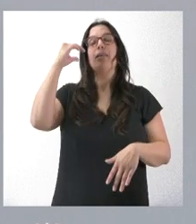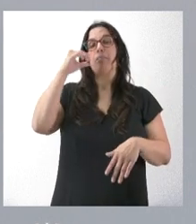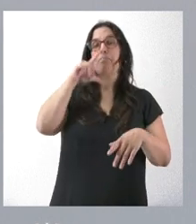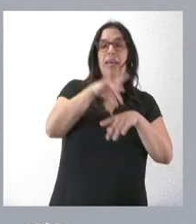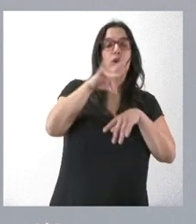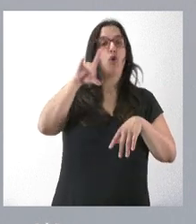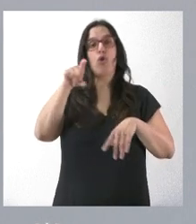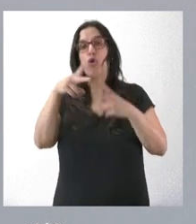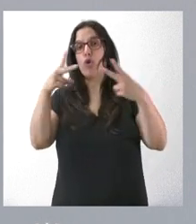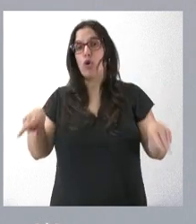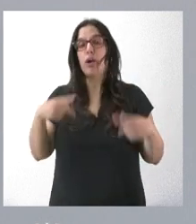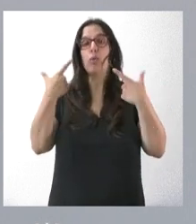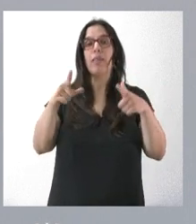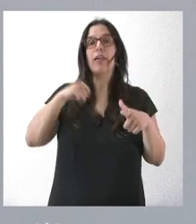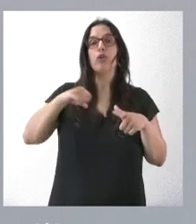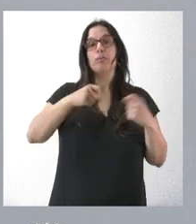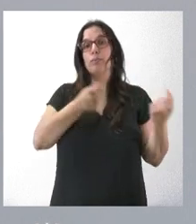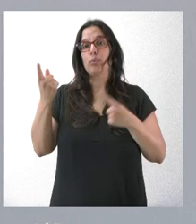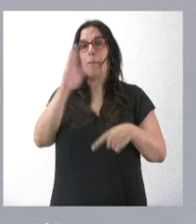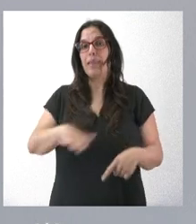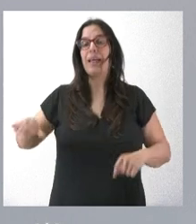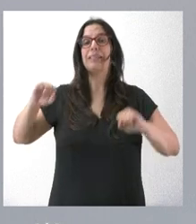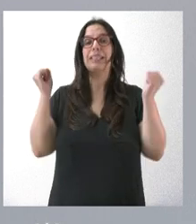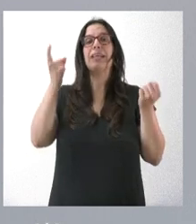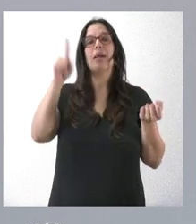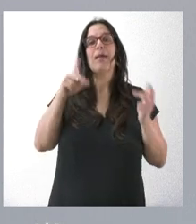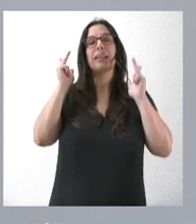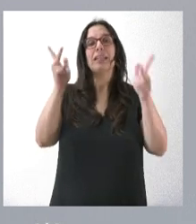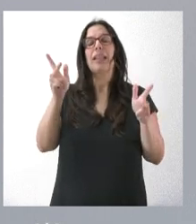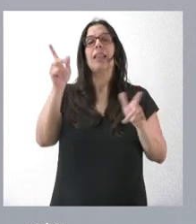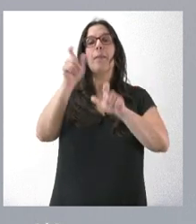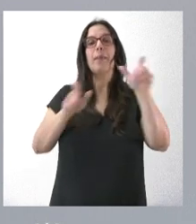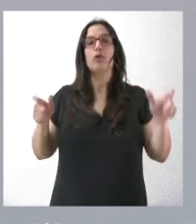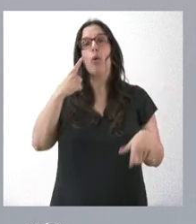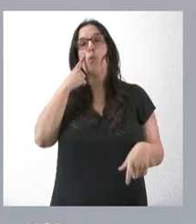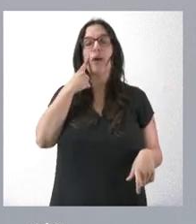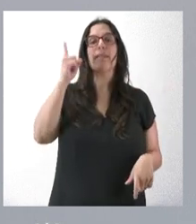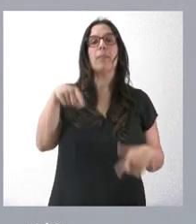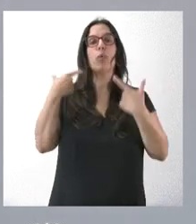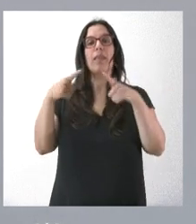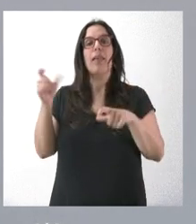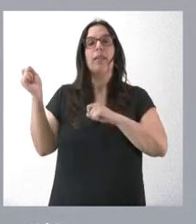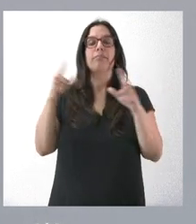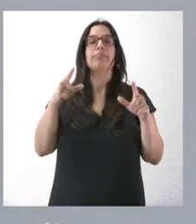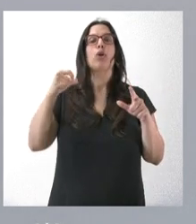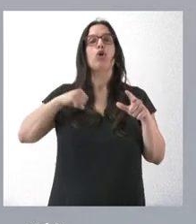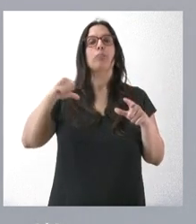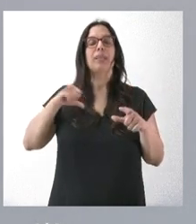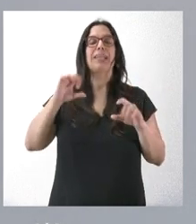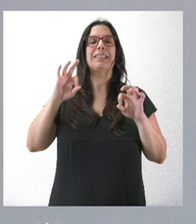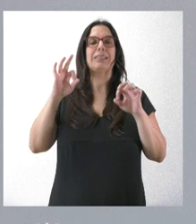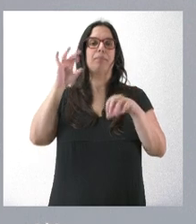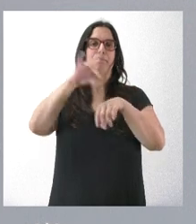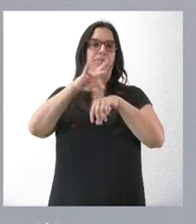diálisis, unidad de hospitalización de pediatría, residencia de personal de guardia y unidad de hospitalización de medicina interna.